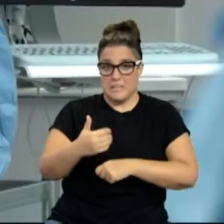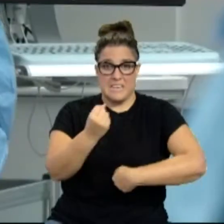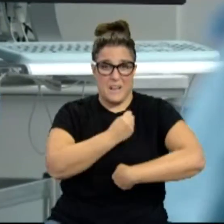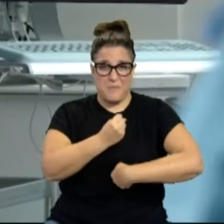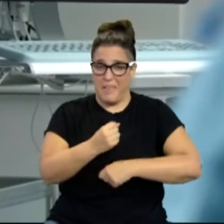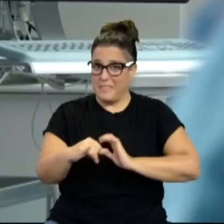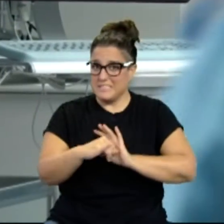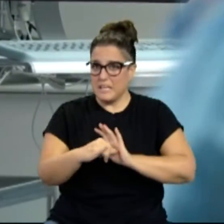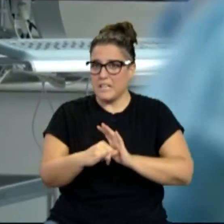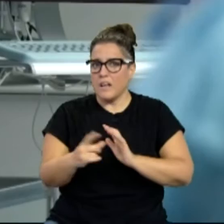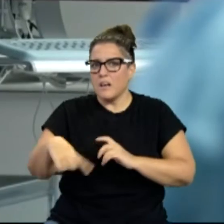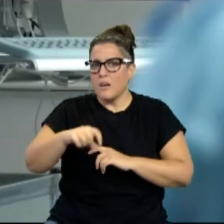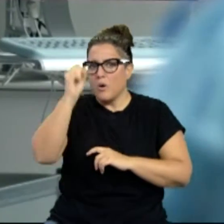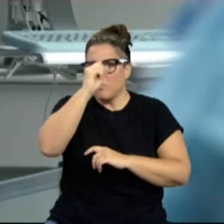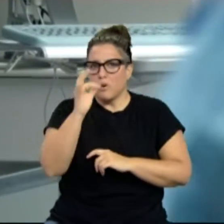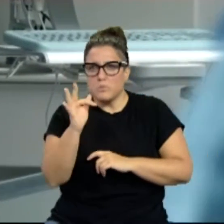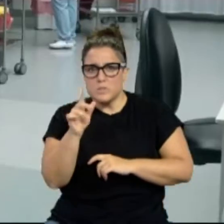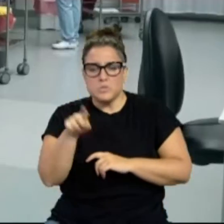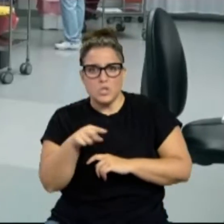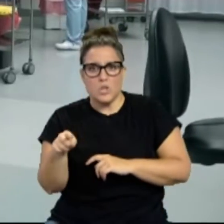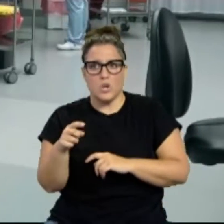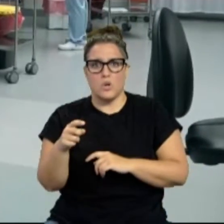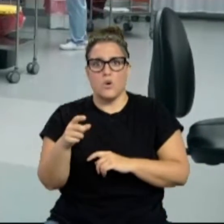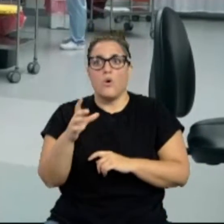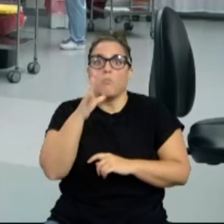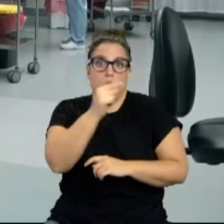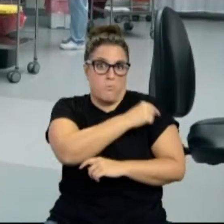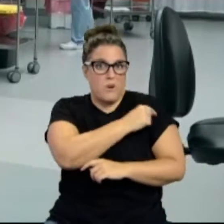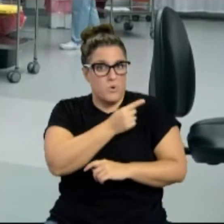a la vuelta de la esquina? ¿Y también con los anuncios de nuevas vacunas?